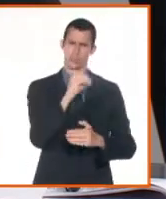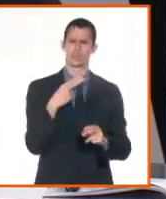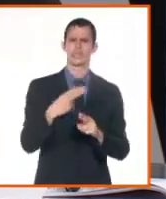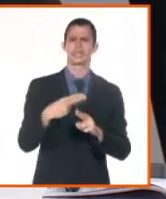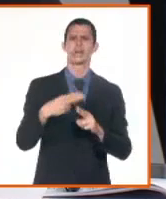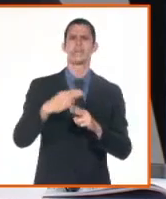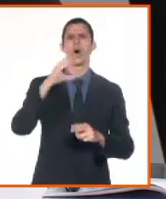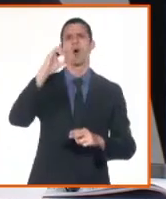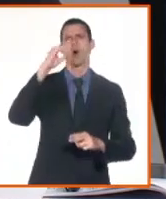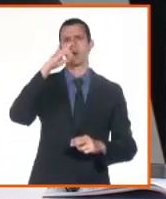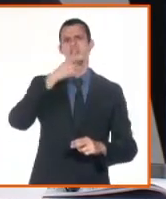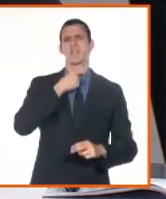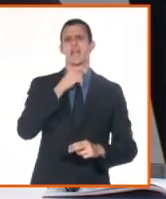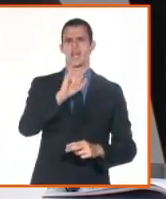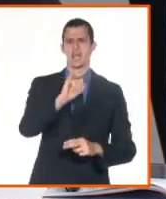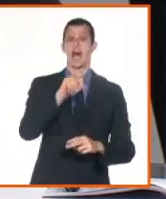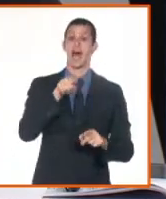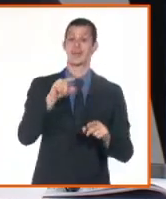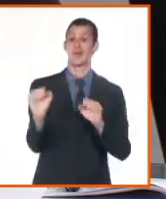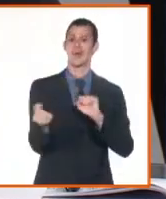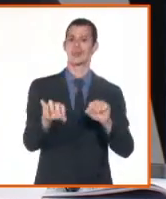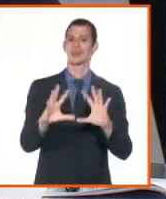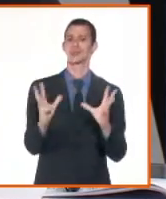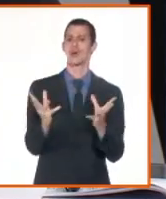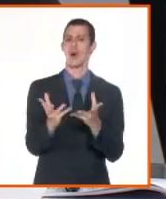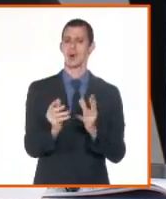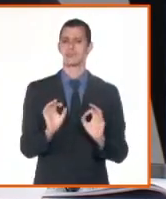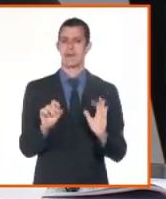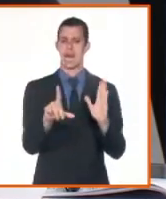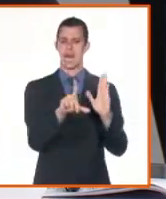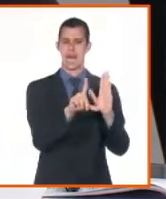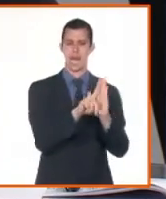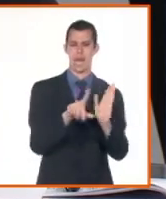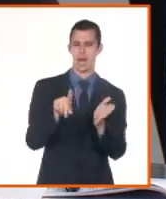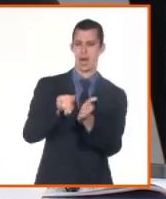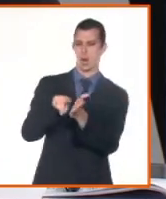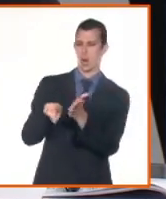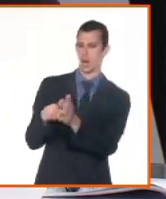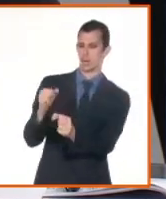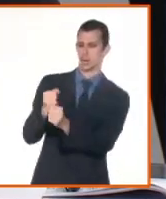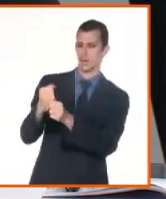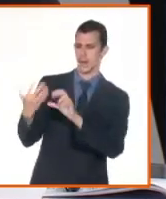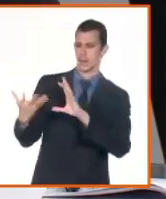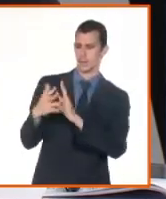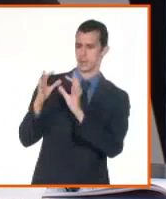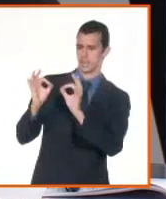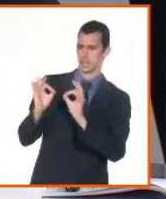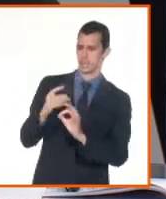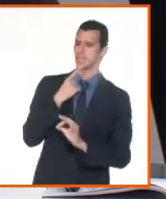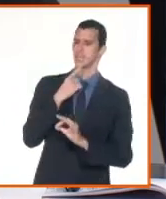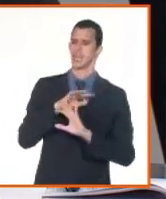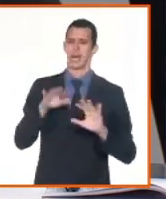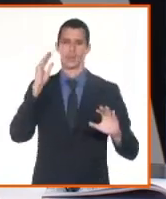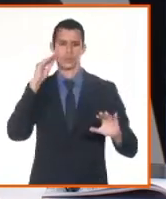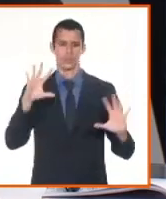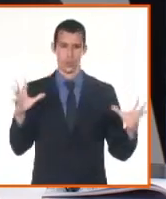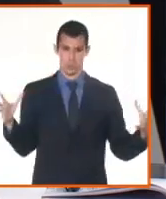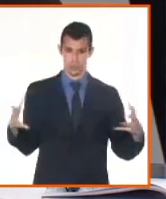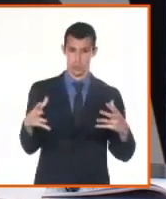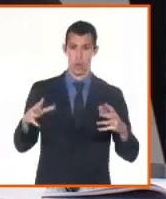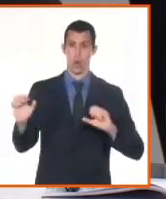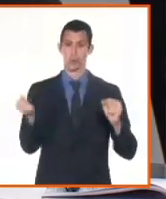ONEI. Entonces, a partir de las medidas aprobadas, de la política aprobada para el perfeccionamiento de este registro,